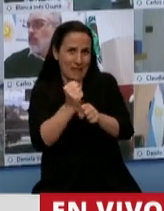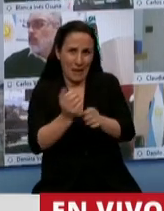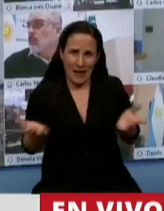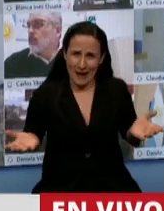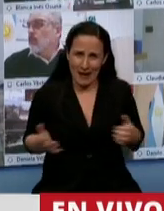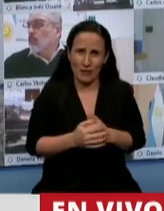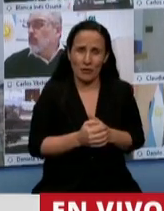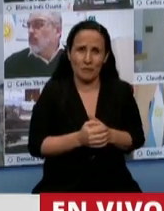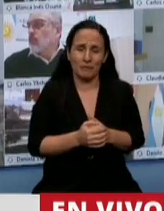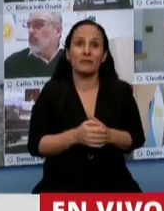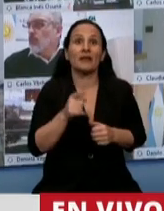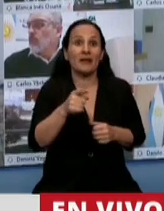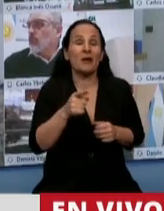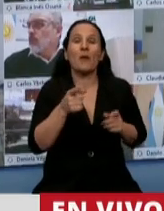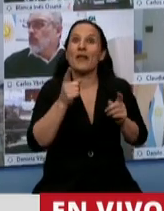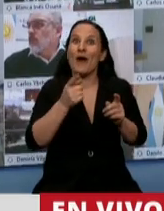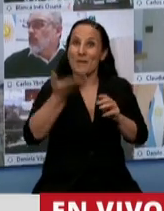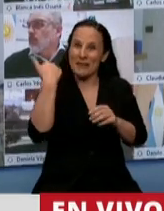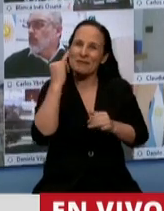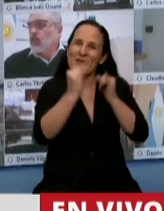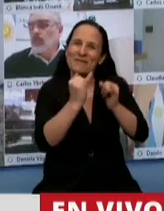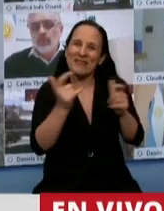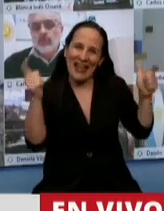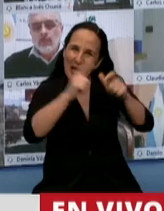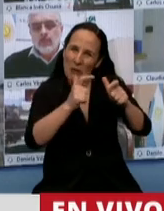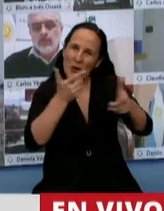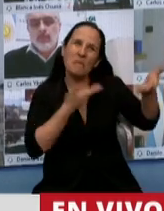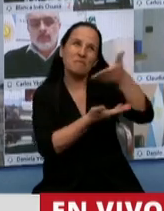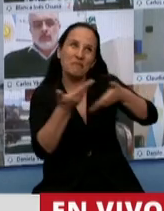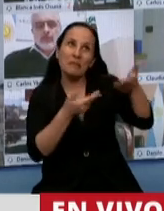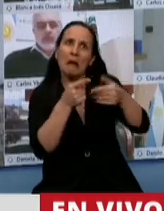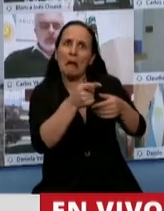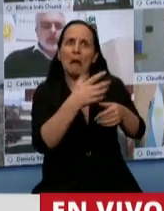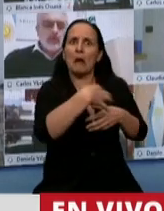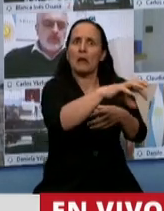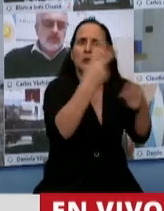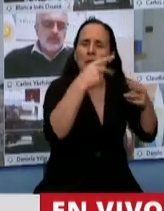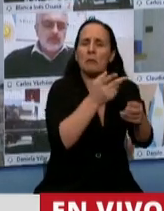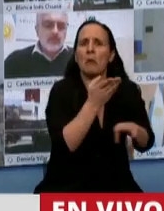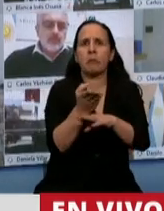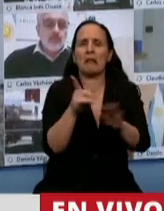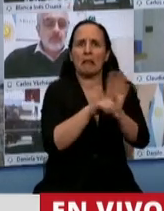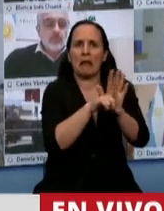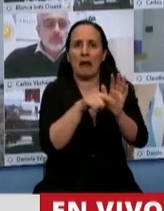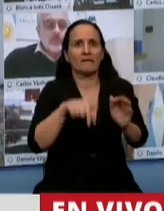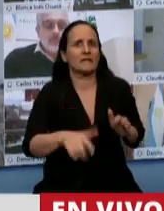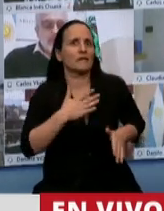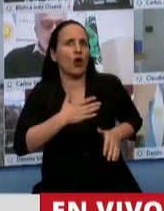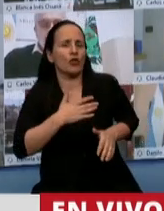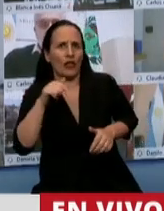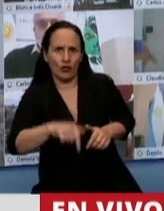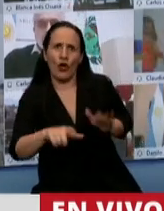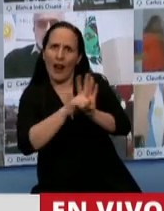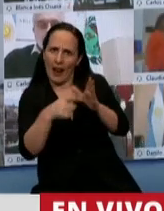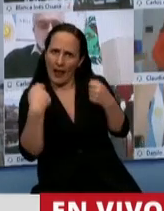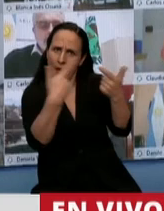escuchar a partir de ese Acuerdo San Juan cómo demandaban esa legislación y hoy me siento parte que este bloque se lo está brindando. Tengo la